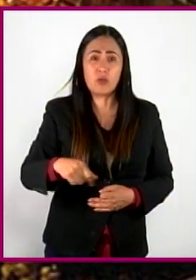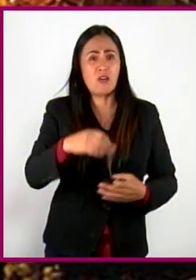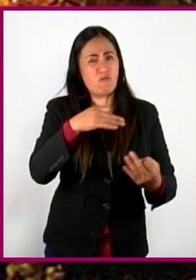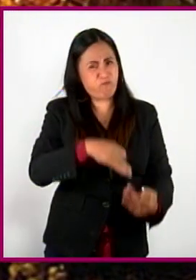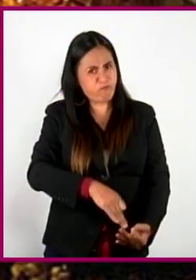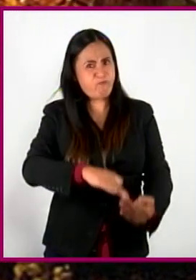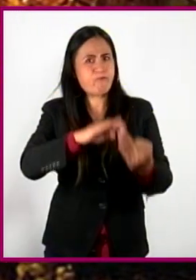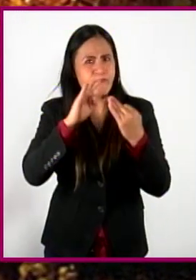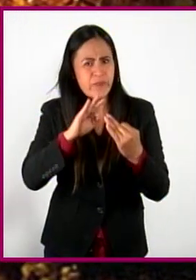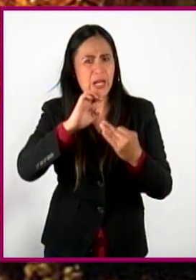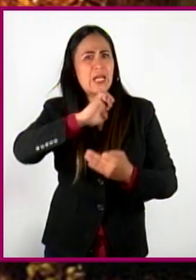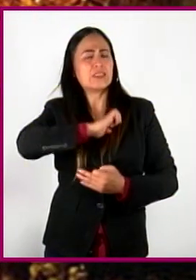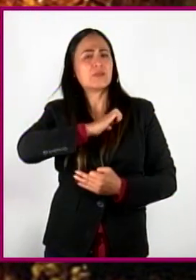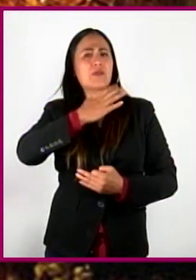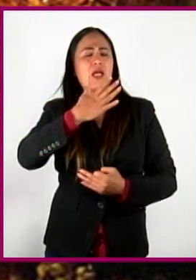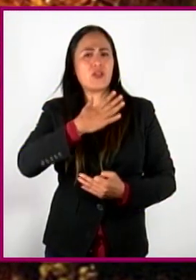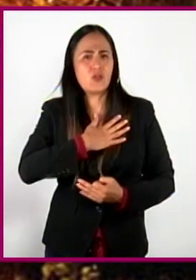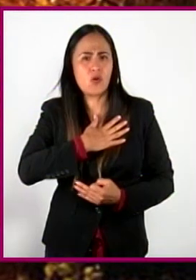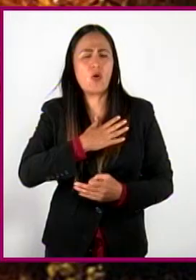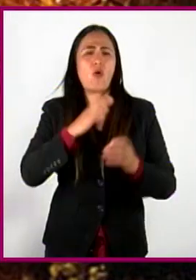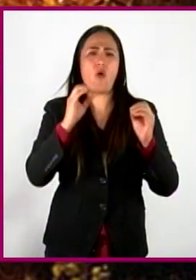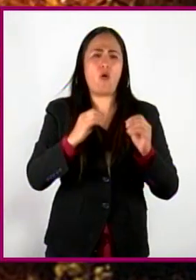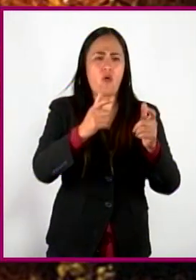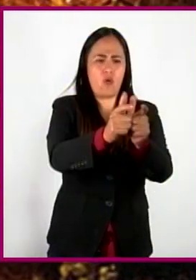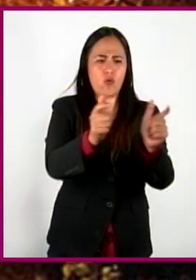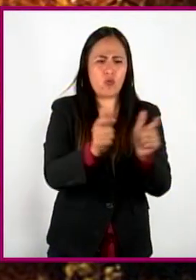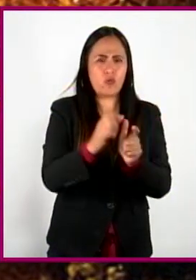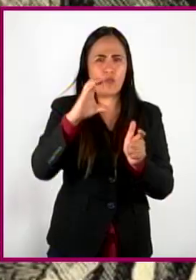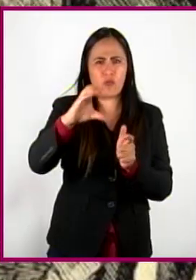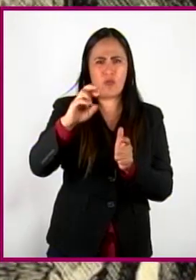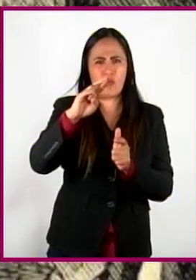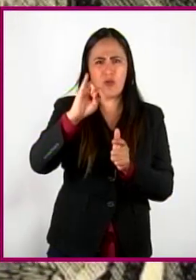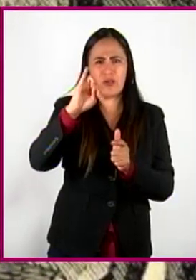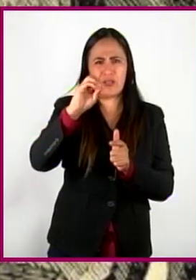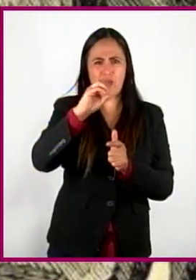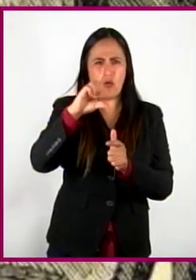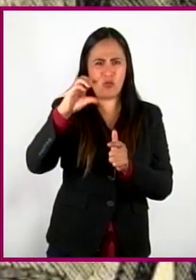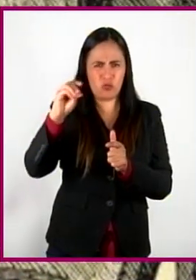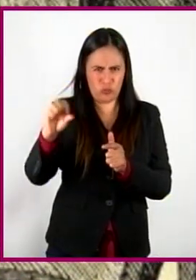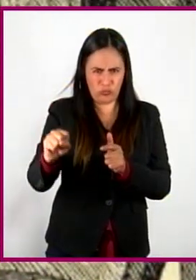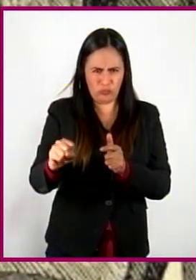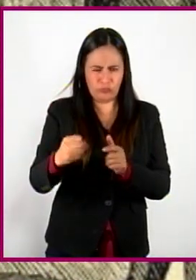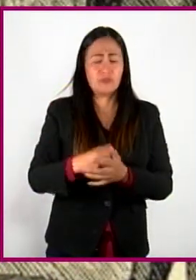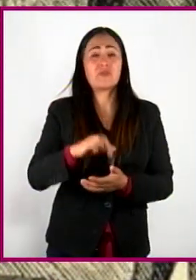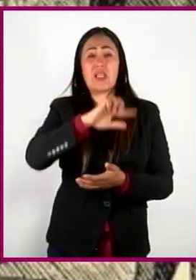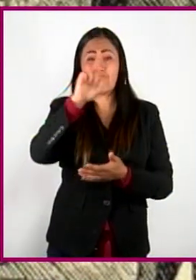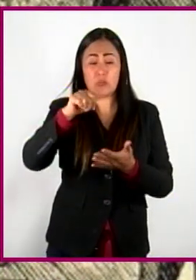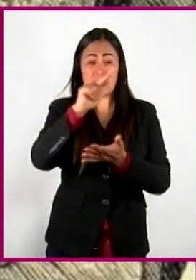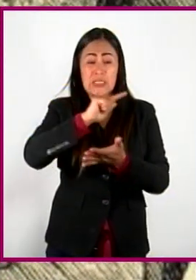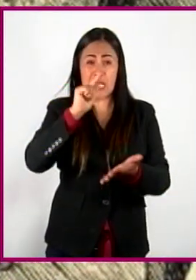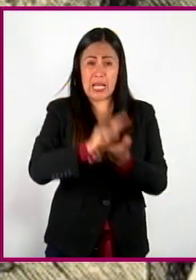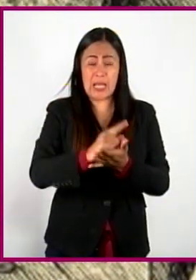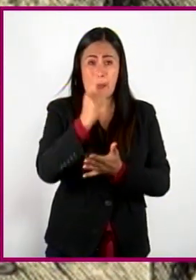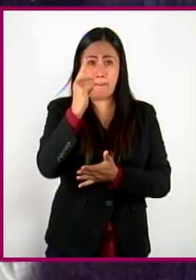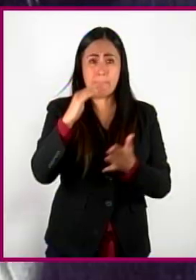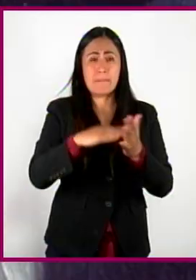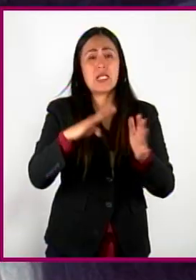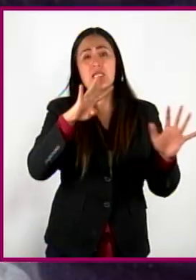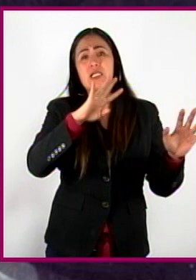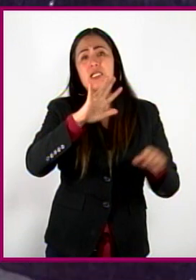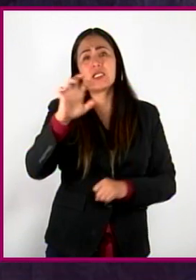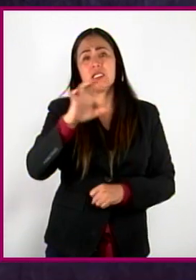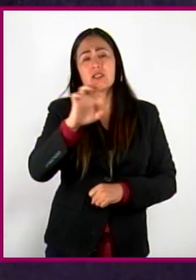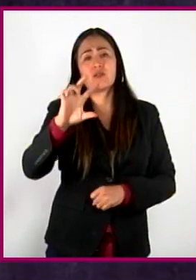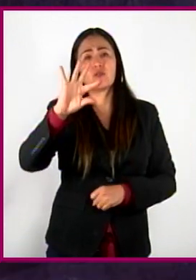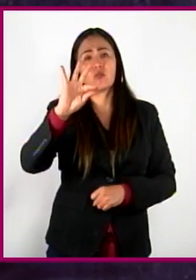de los propios españoles y de los criollos encomenderos, quienes después de las leyes de 1542 que